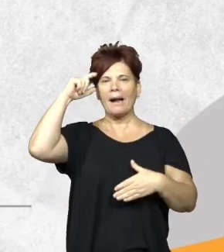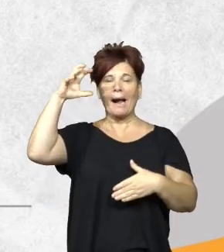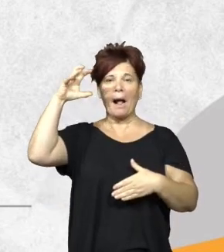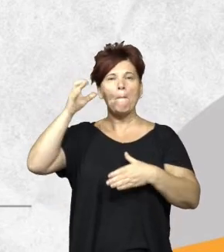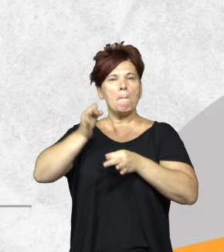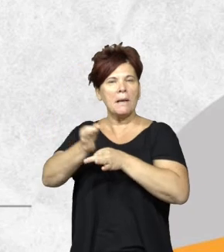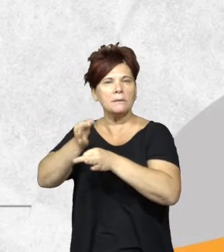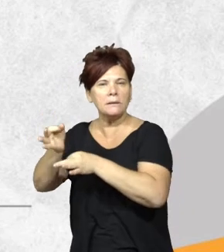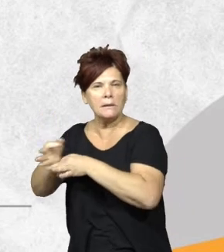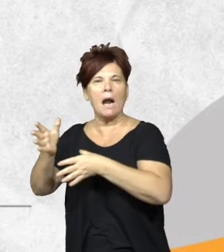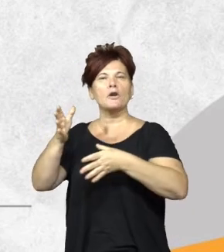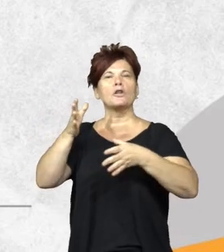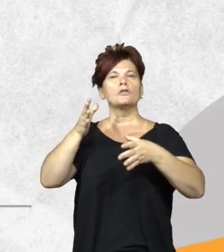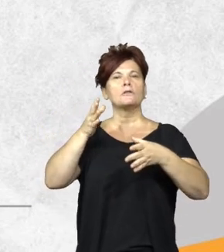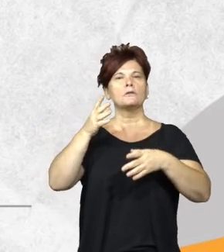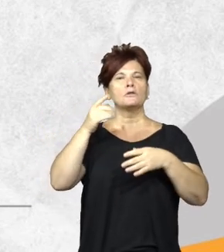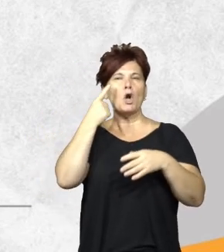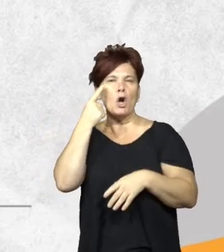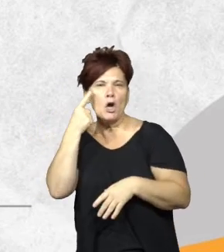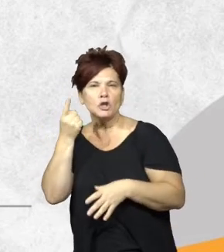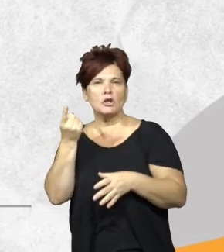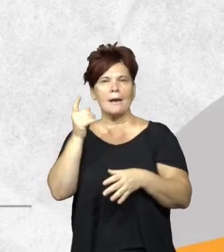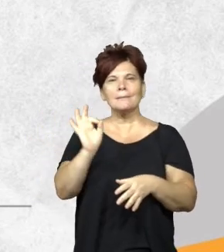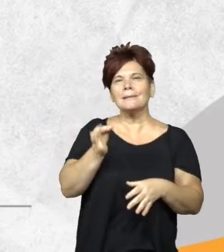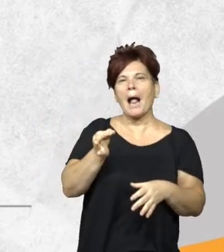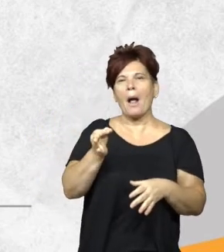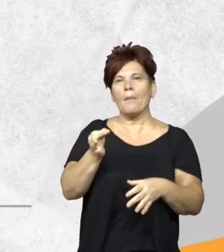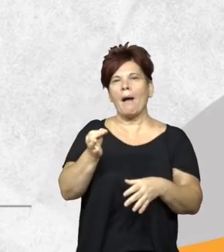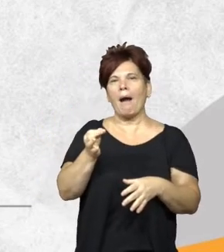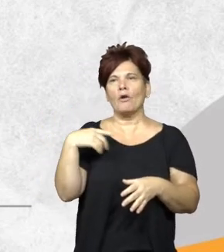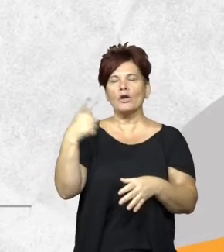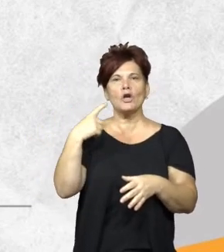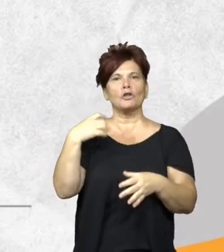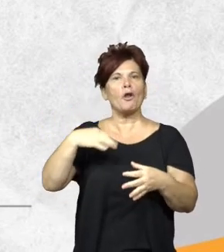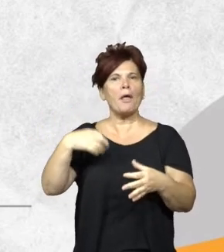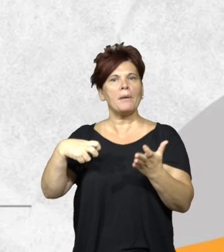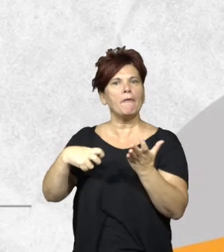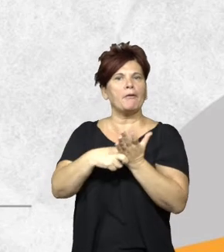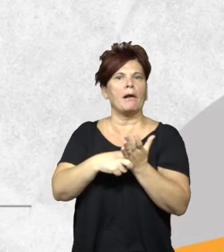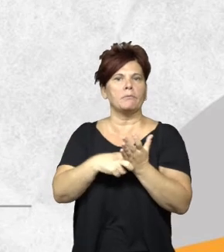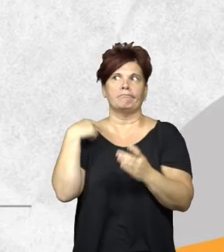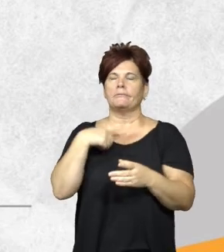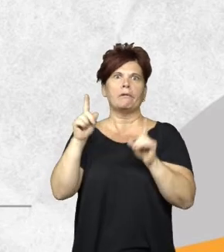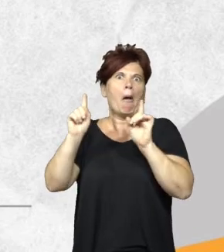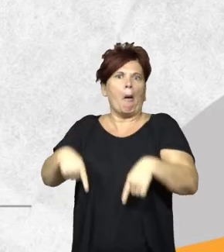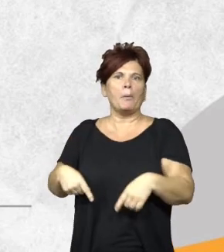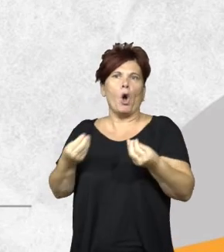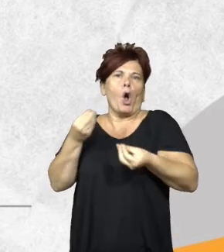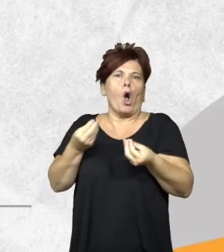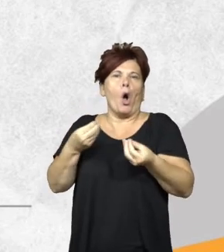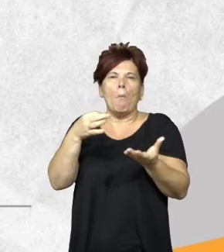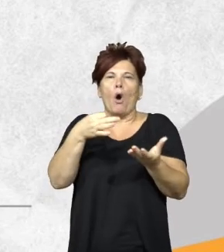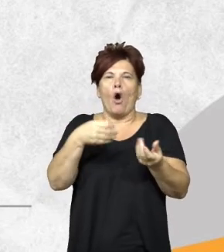poder informarnos y poder saber lo que tendríamos que fiscalizar y controlar porque si no sabemos no podemos controlar